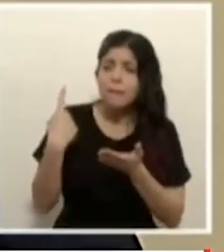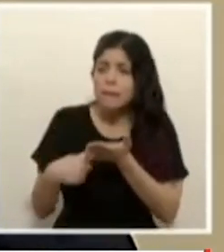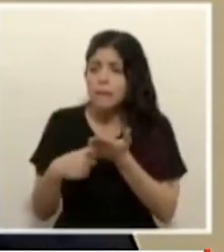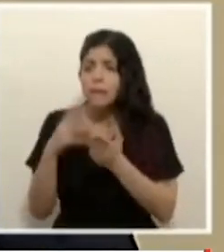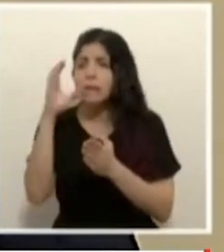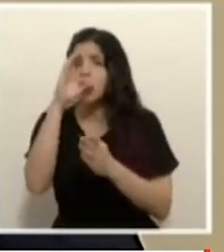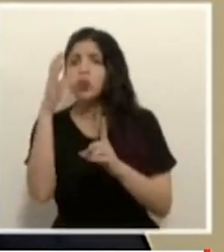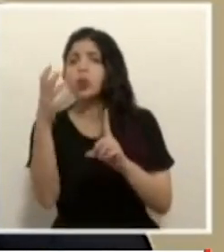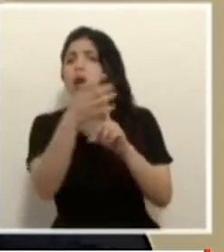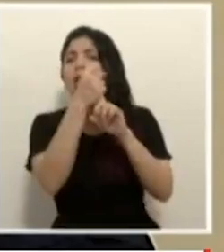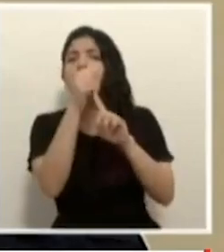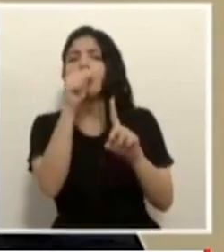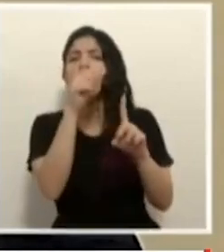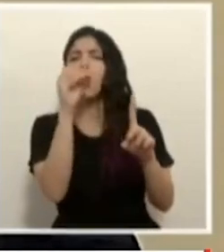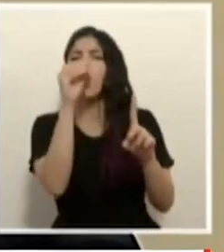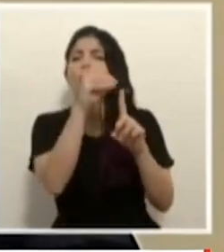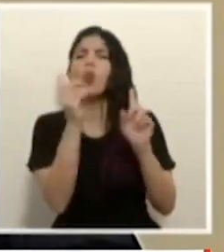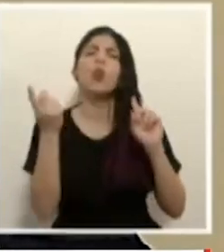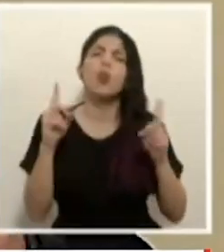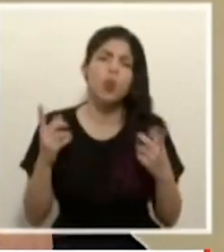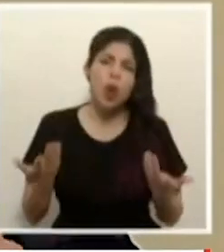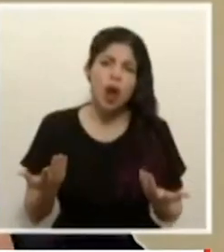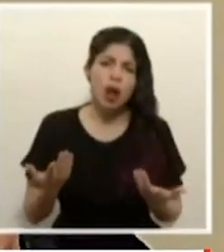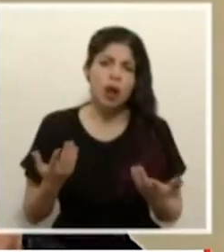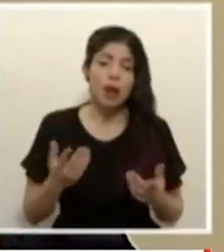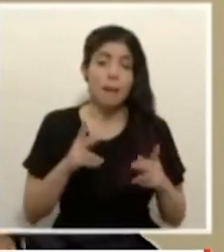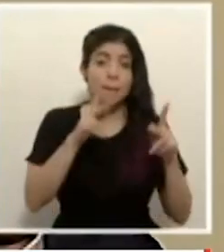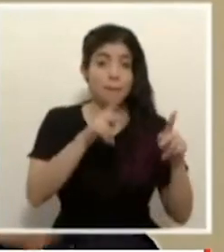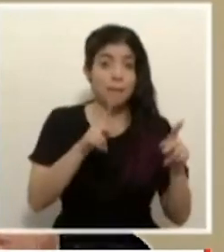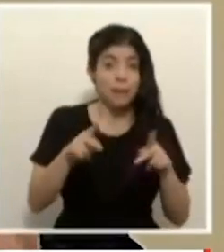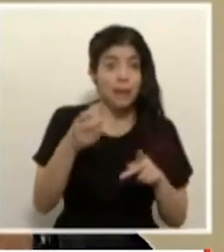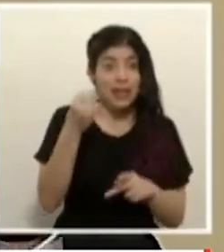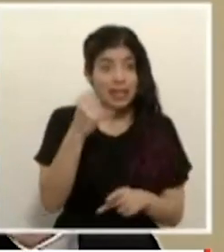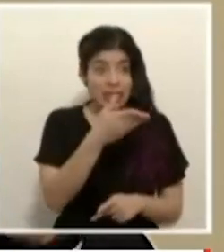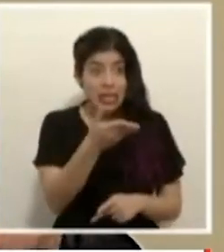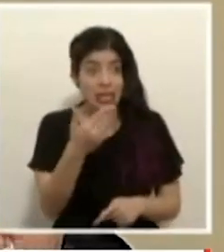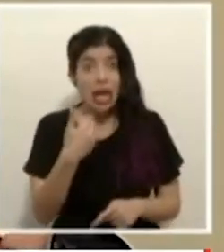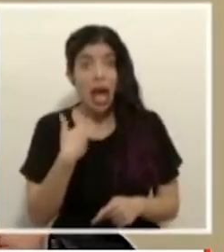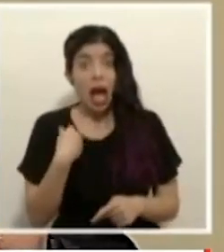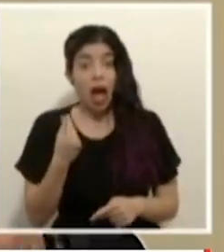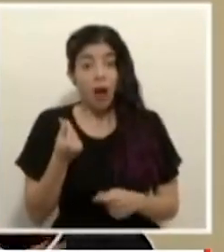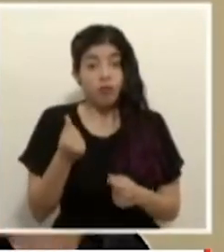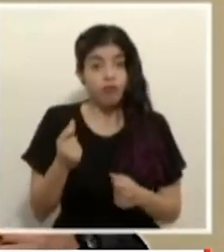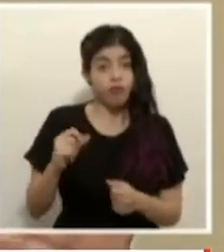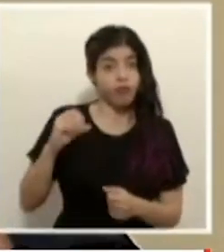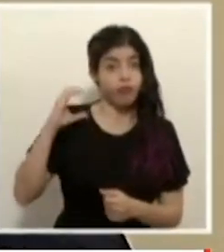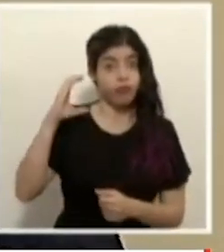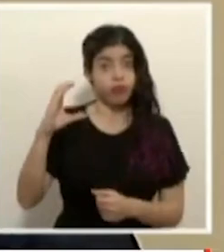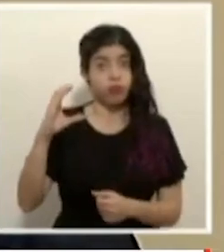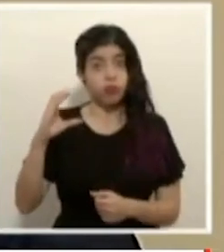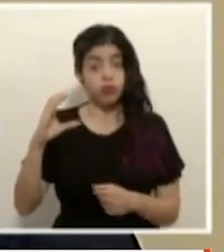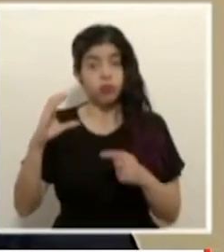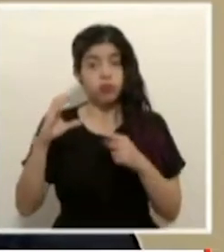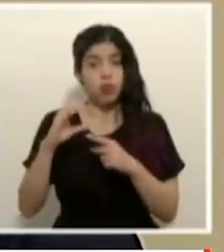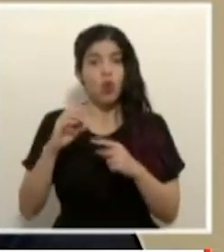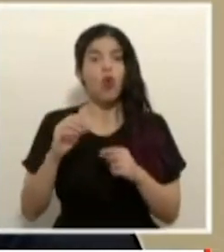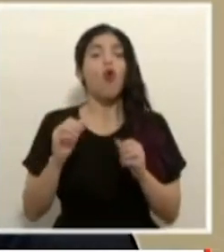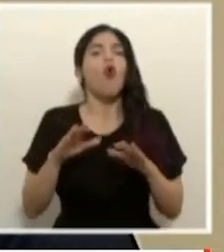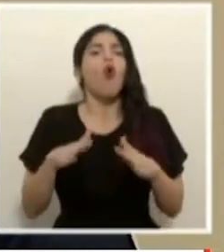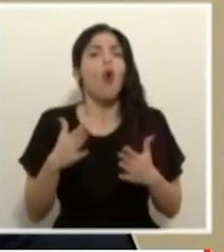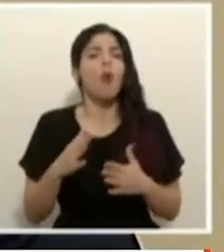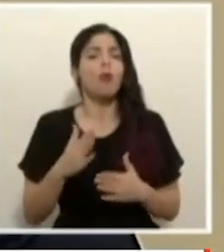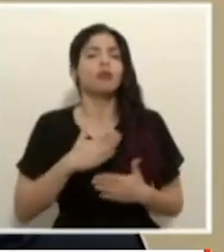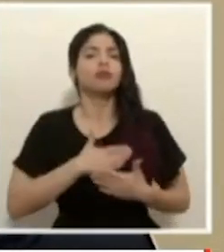¿cuál es el objetivo? que las personas que tienen mayores remuneraciones de una forma solidaria